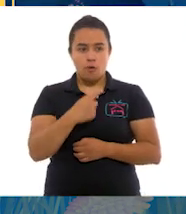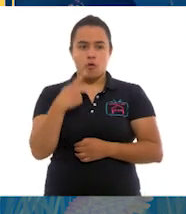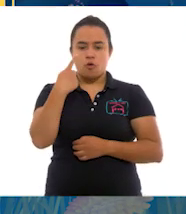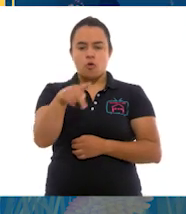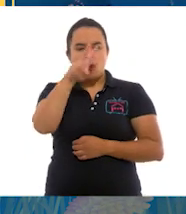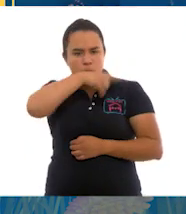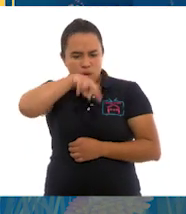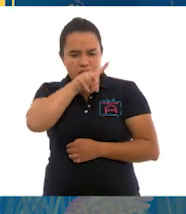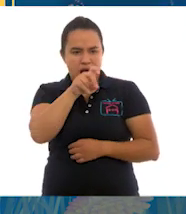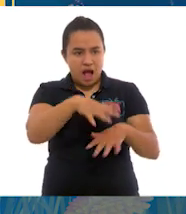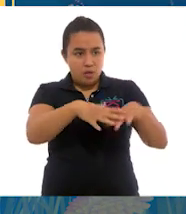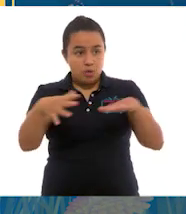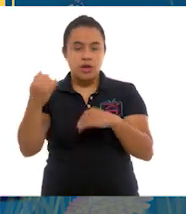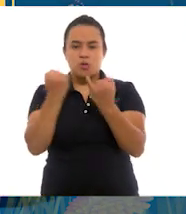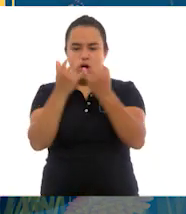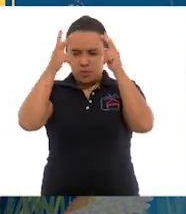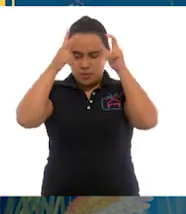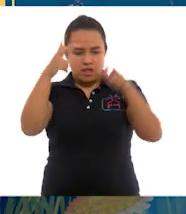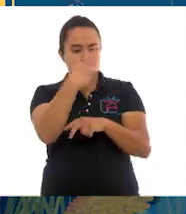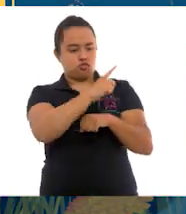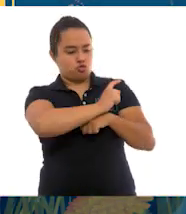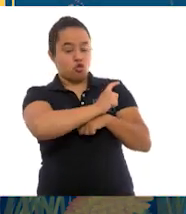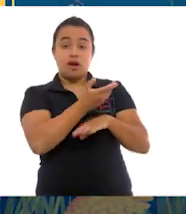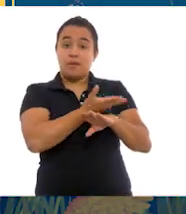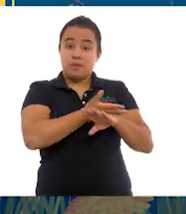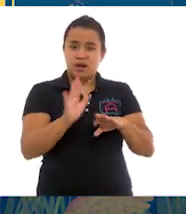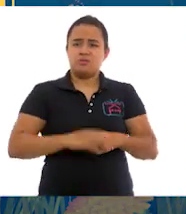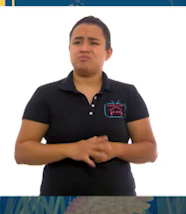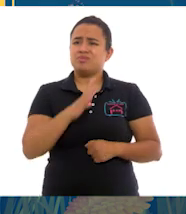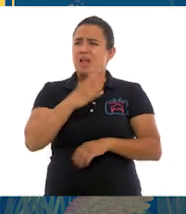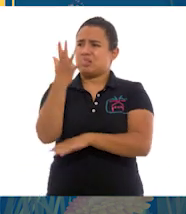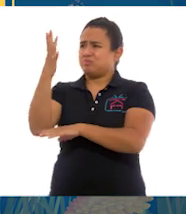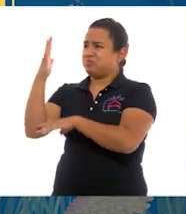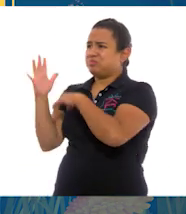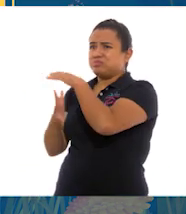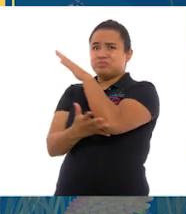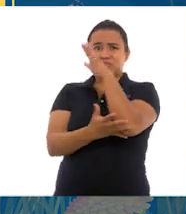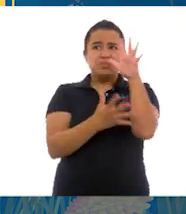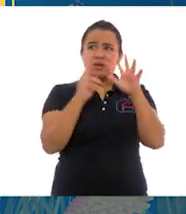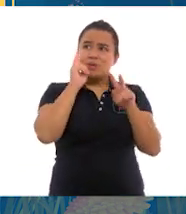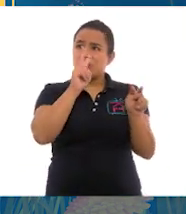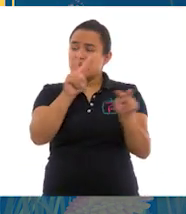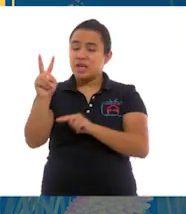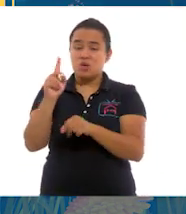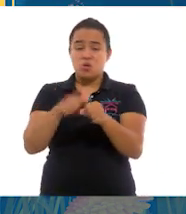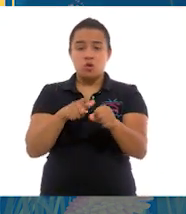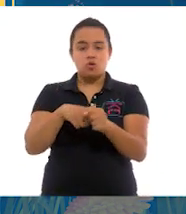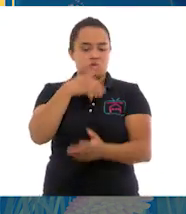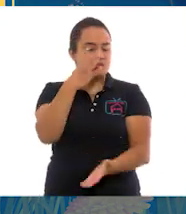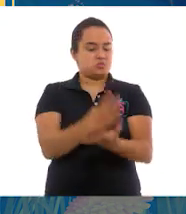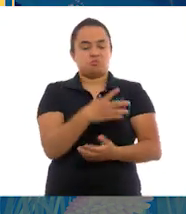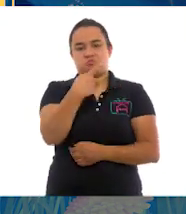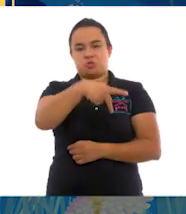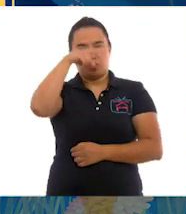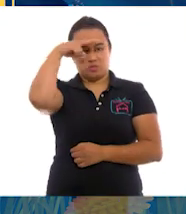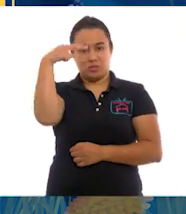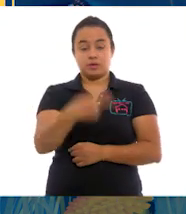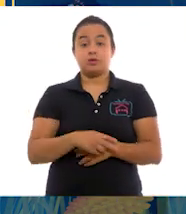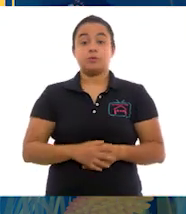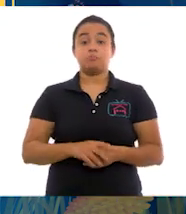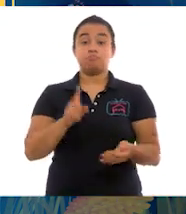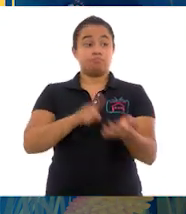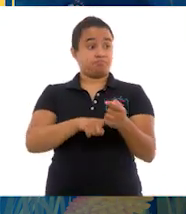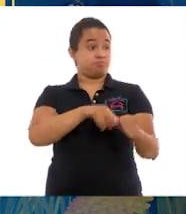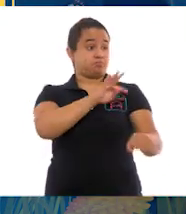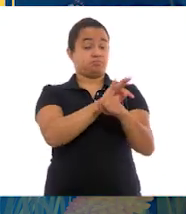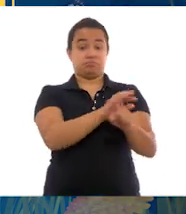y el venado cola blanca. Tantos paisajes llenos de colores, solo los podemos encontrar en México. La protección de